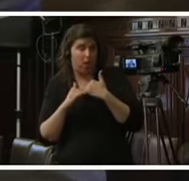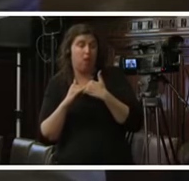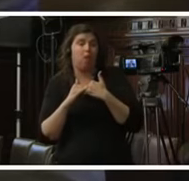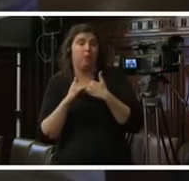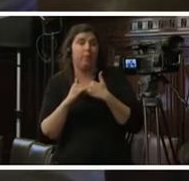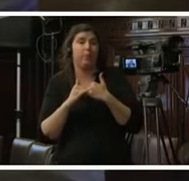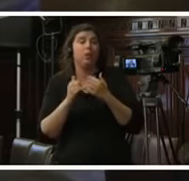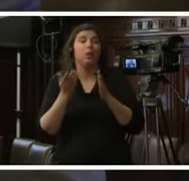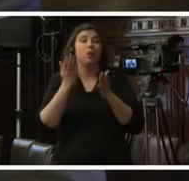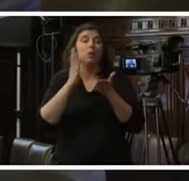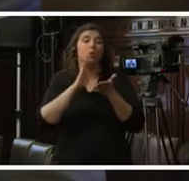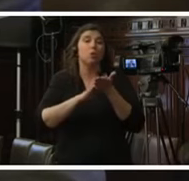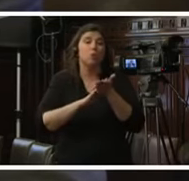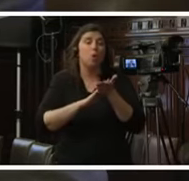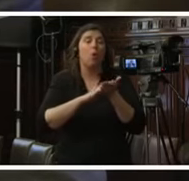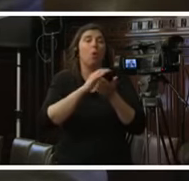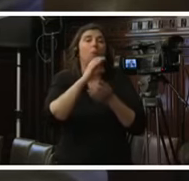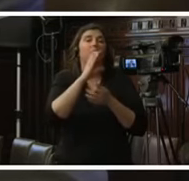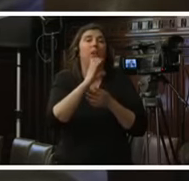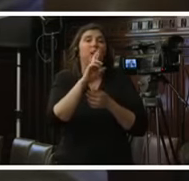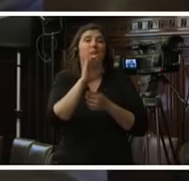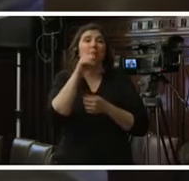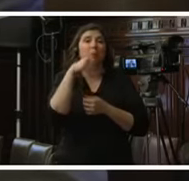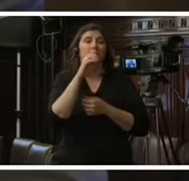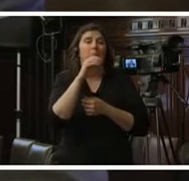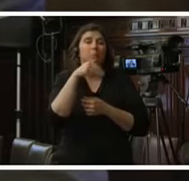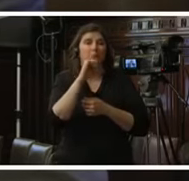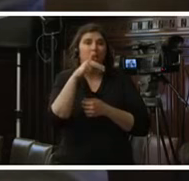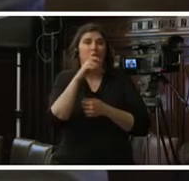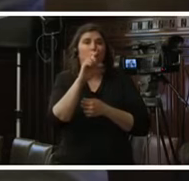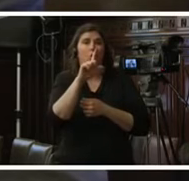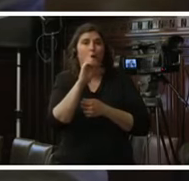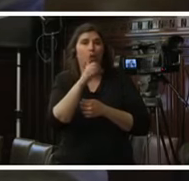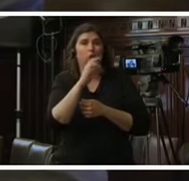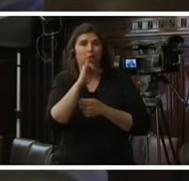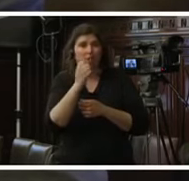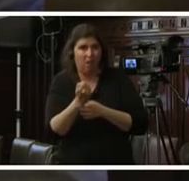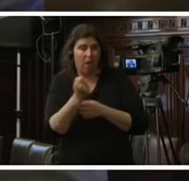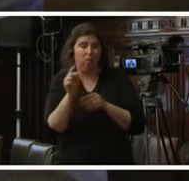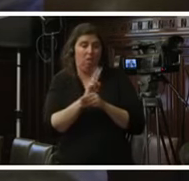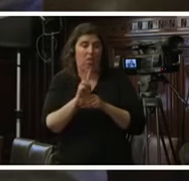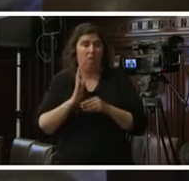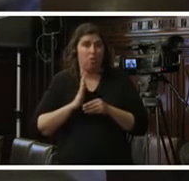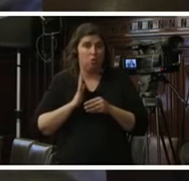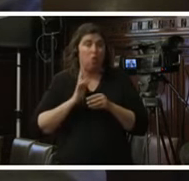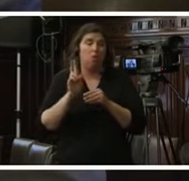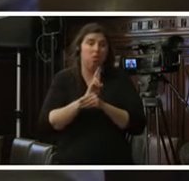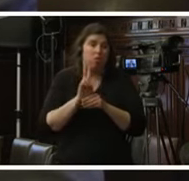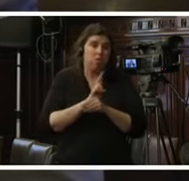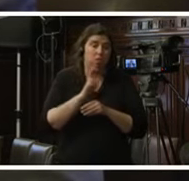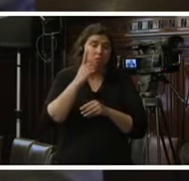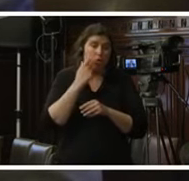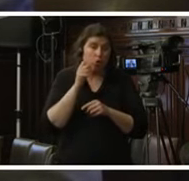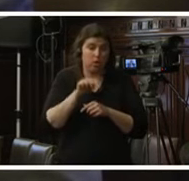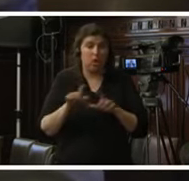a defensoras y defensores de derechos humanos en el entendido que para la comisión interamericana y